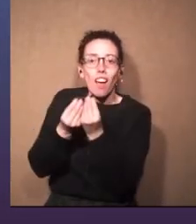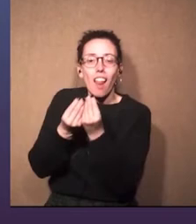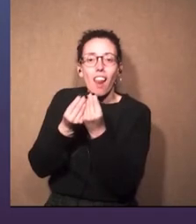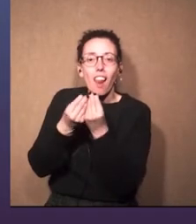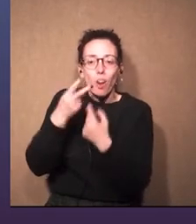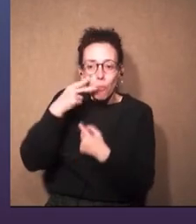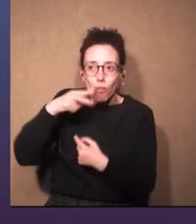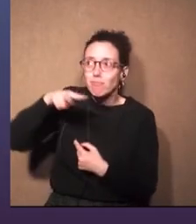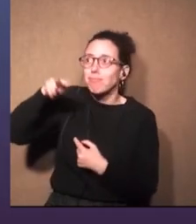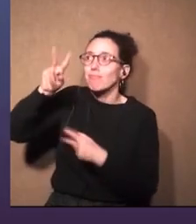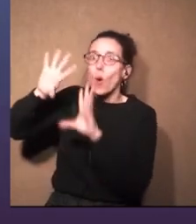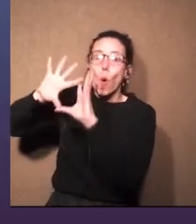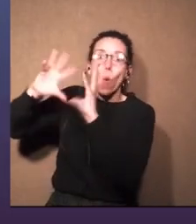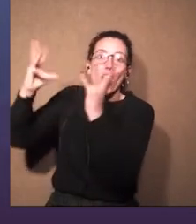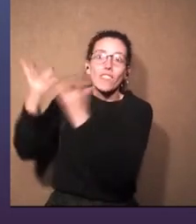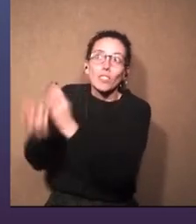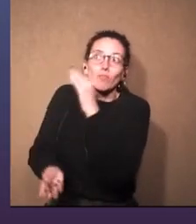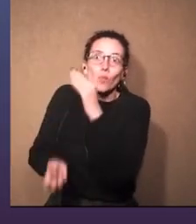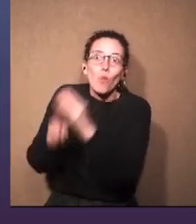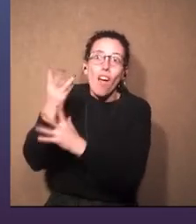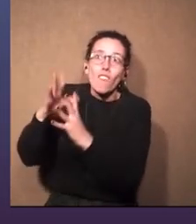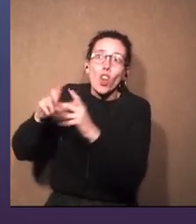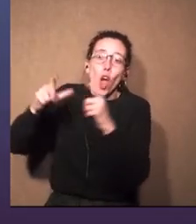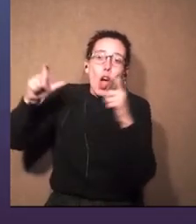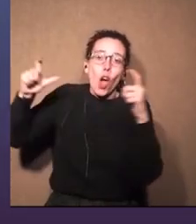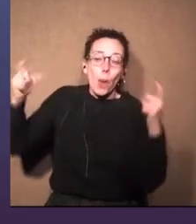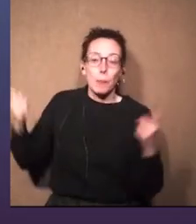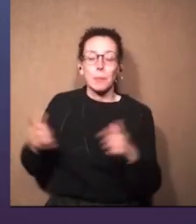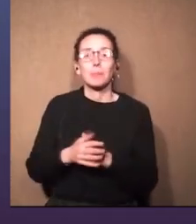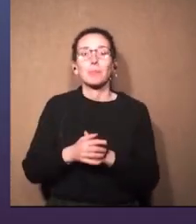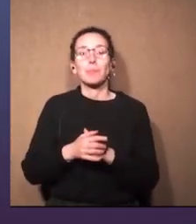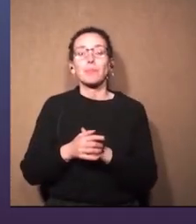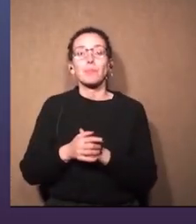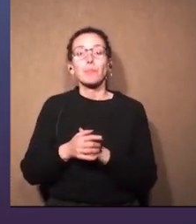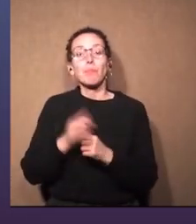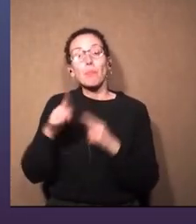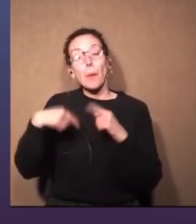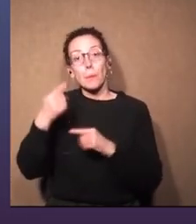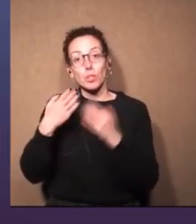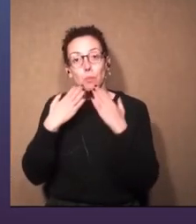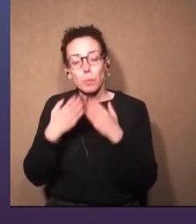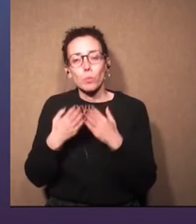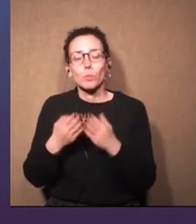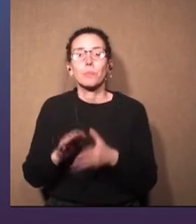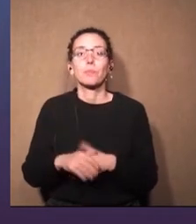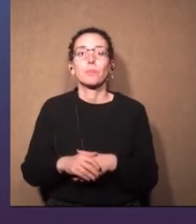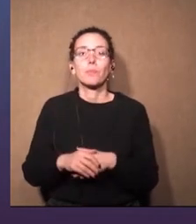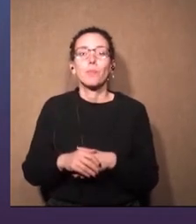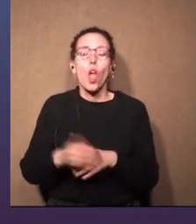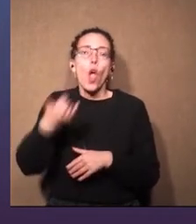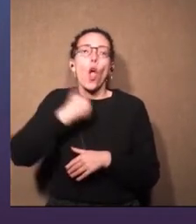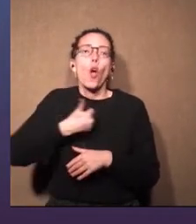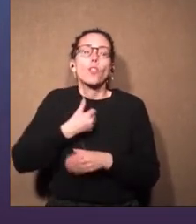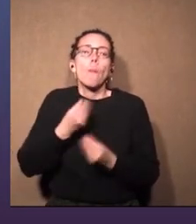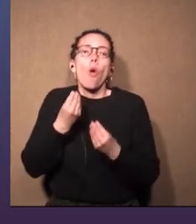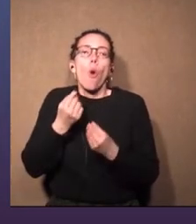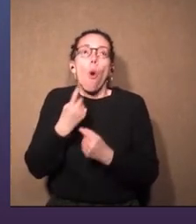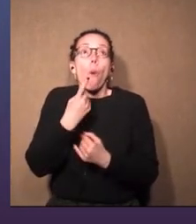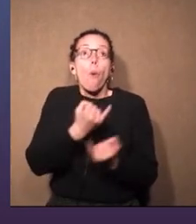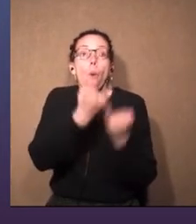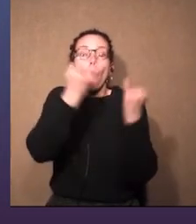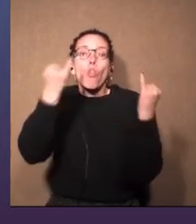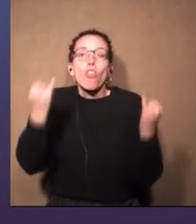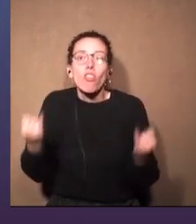Y a levantar la mirada a un universo enorme. Voy con la próxima pregunta. ¿Cómo es un día en el